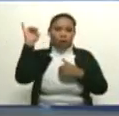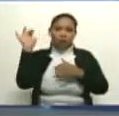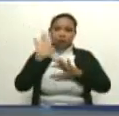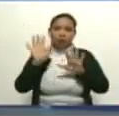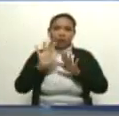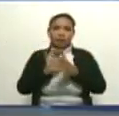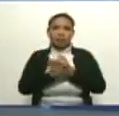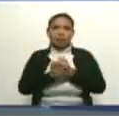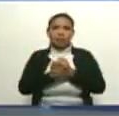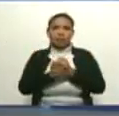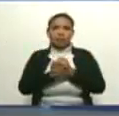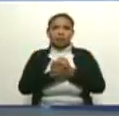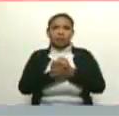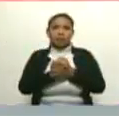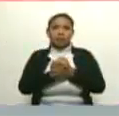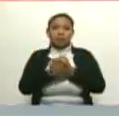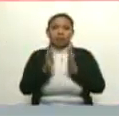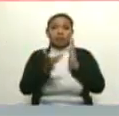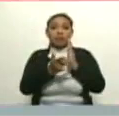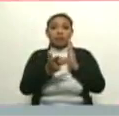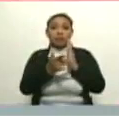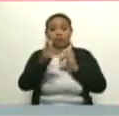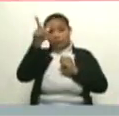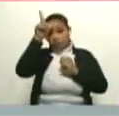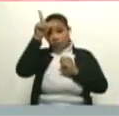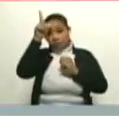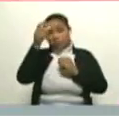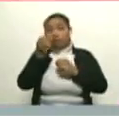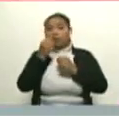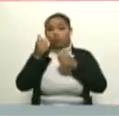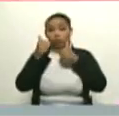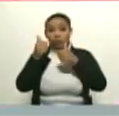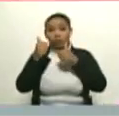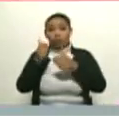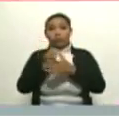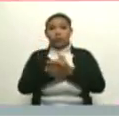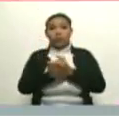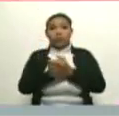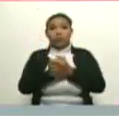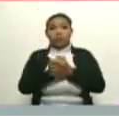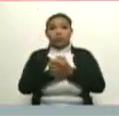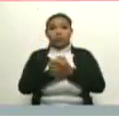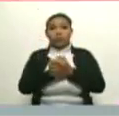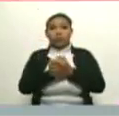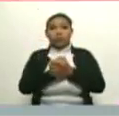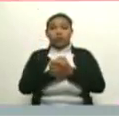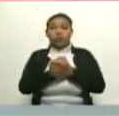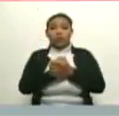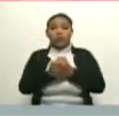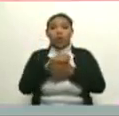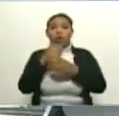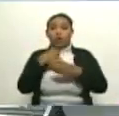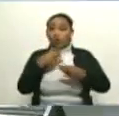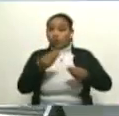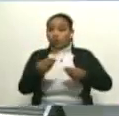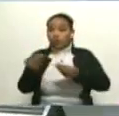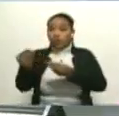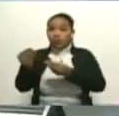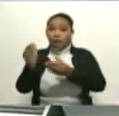casas importantes. ¿La tecnología alemana también es buena? La alemana es muy buena. Muy buena. Yo llevé a un gran amigo, el chino Khan,